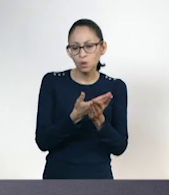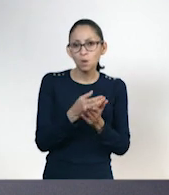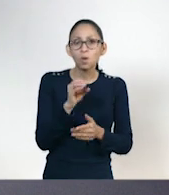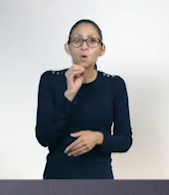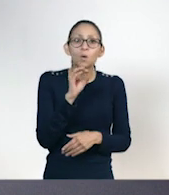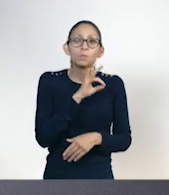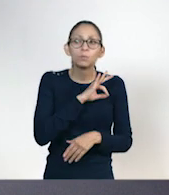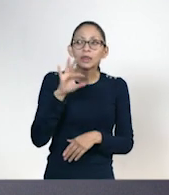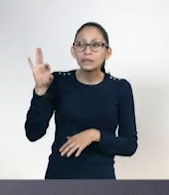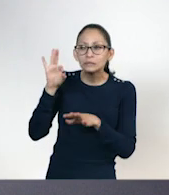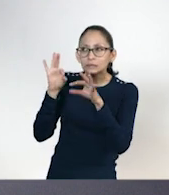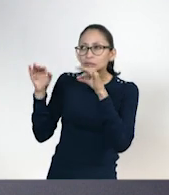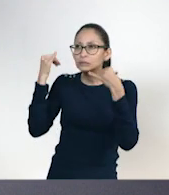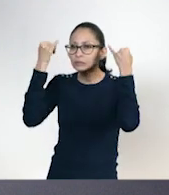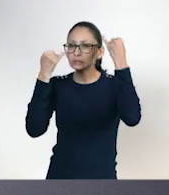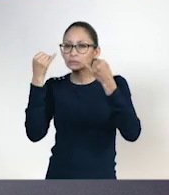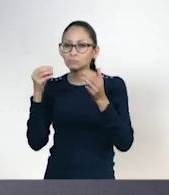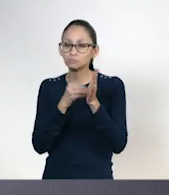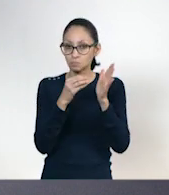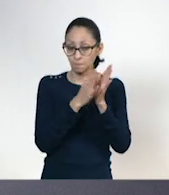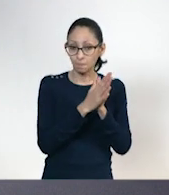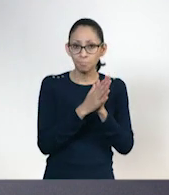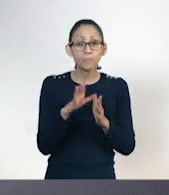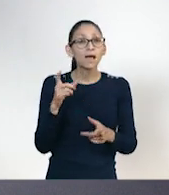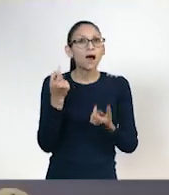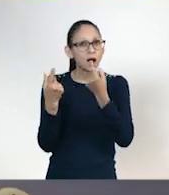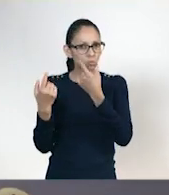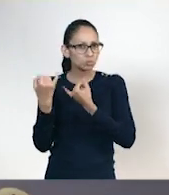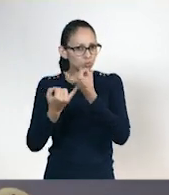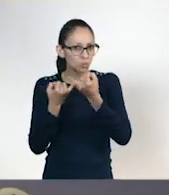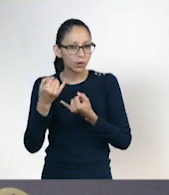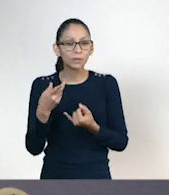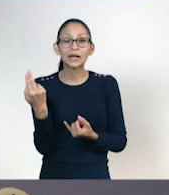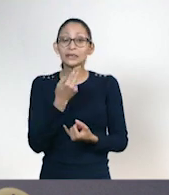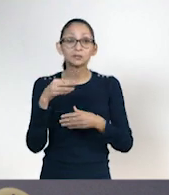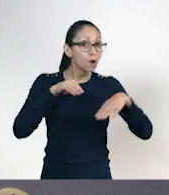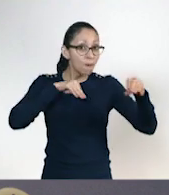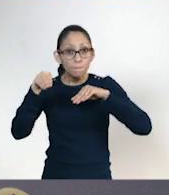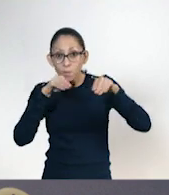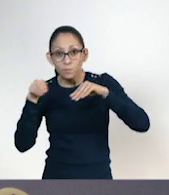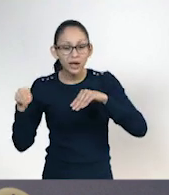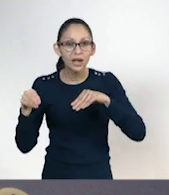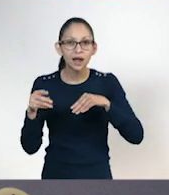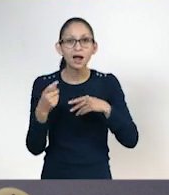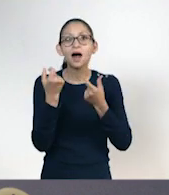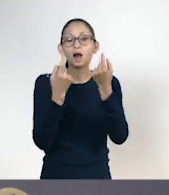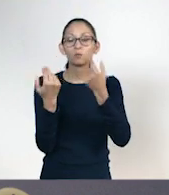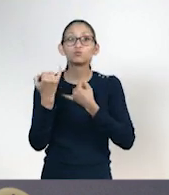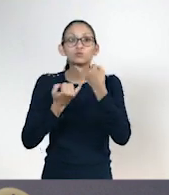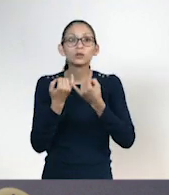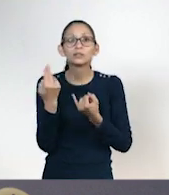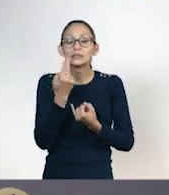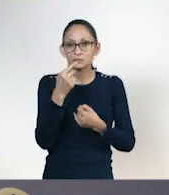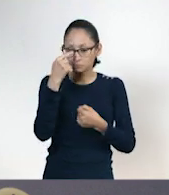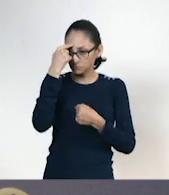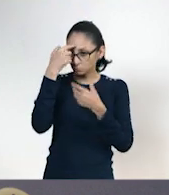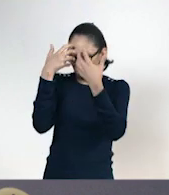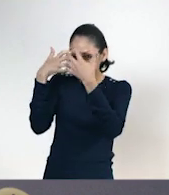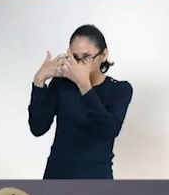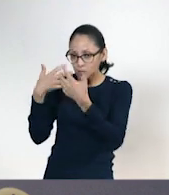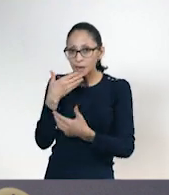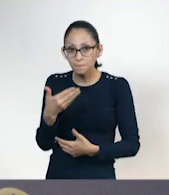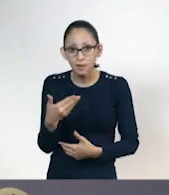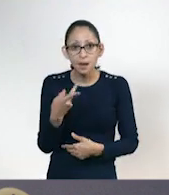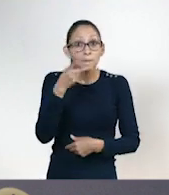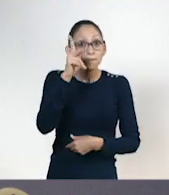improvisadas. Ok. Hay juegos que nos incitan a movernos y otros que son más del tipo cognitivo. Ok. Pero en el programa del día de hoy